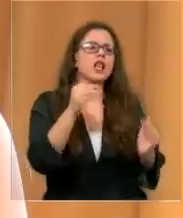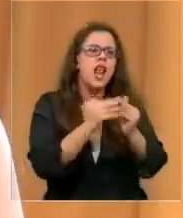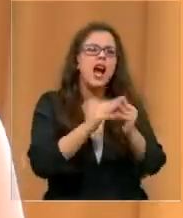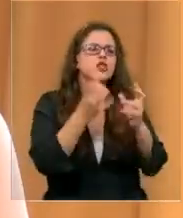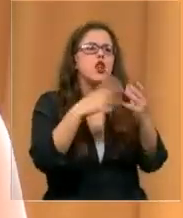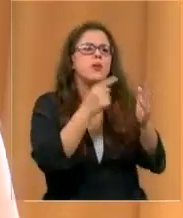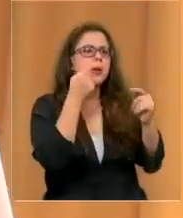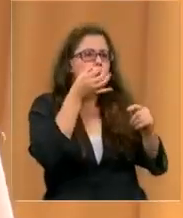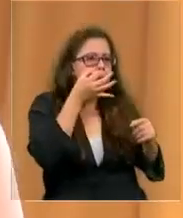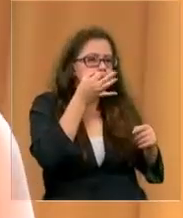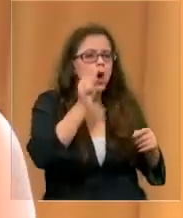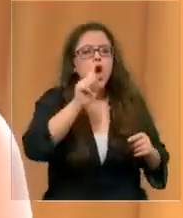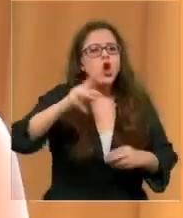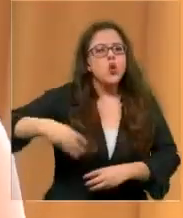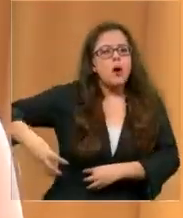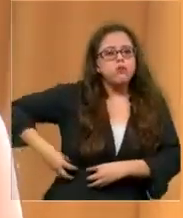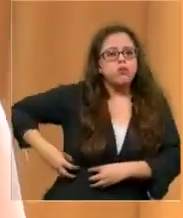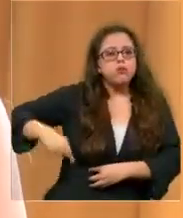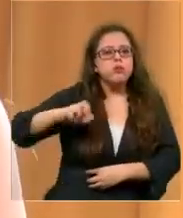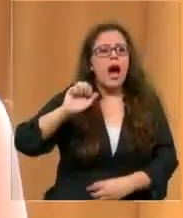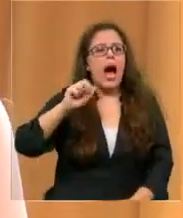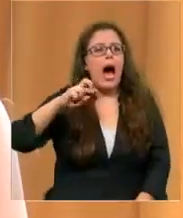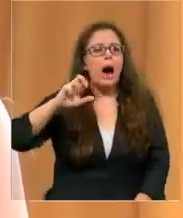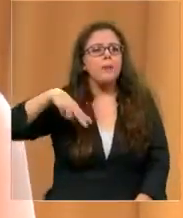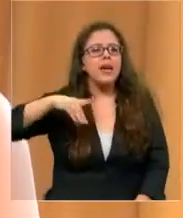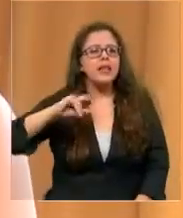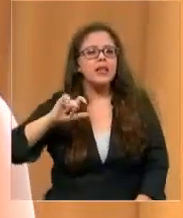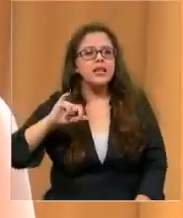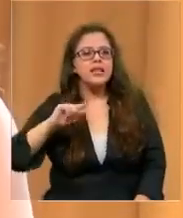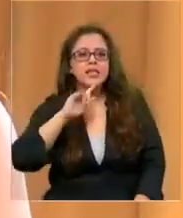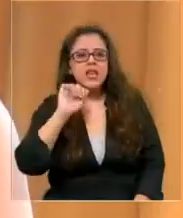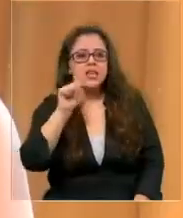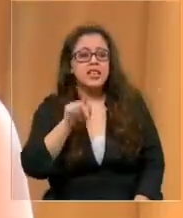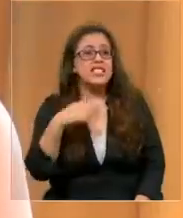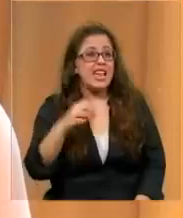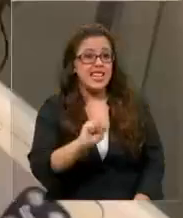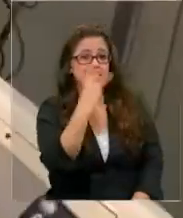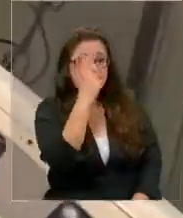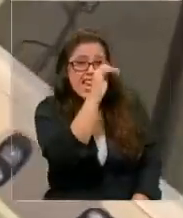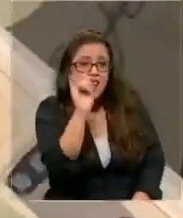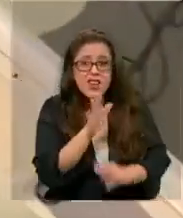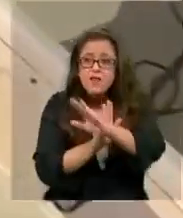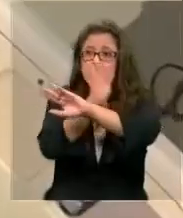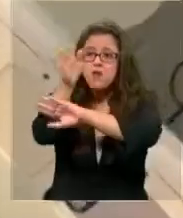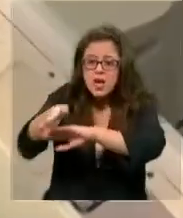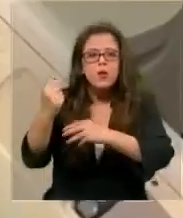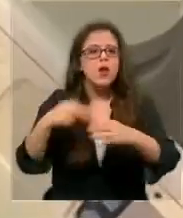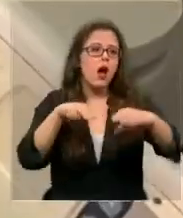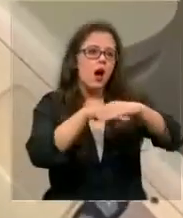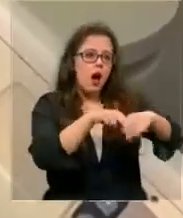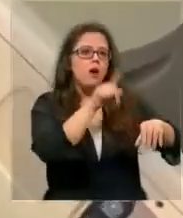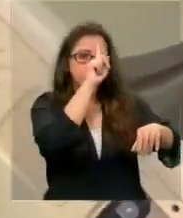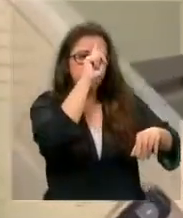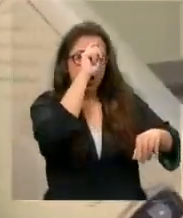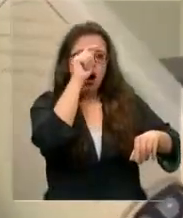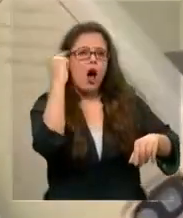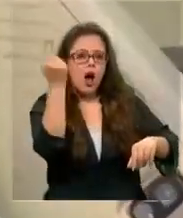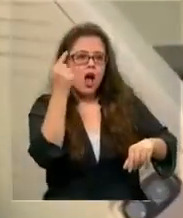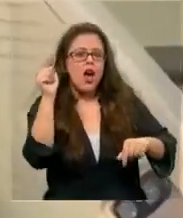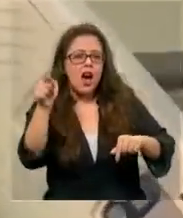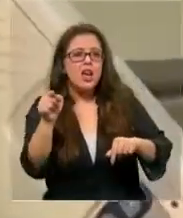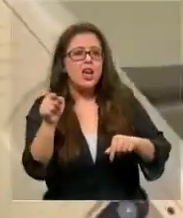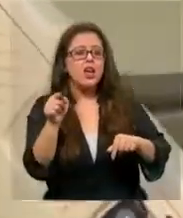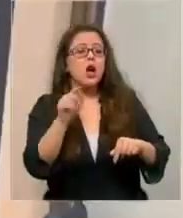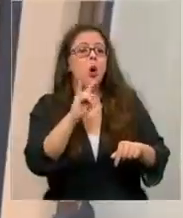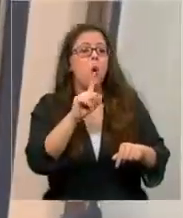no, no es apendicitis la tercera vez ya que llegamos se quedó ahí y ya no salió fueron 10 días los que Vicente estuvo internado